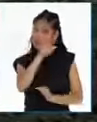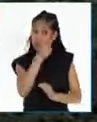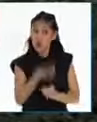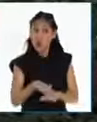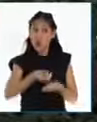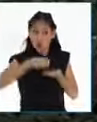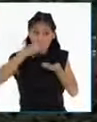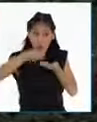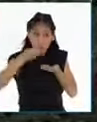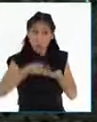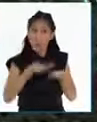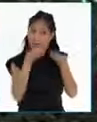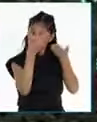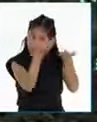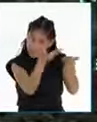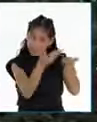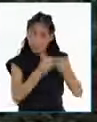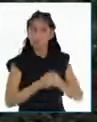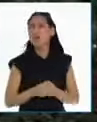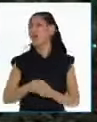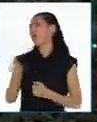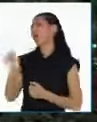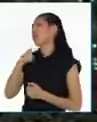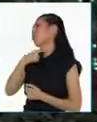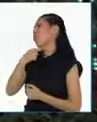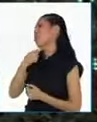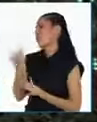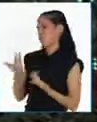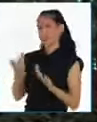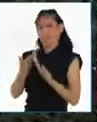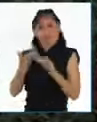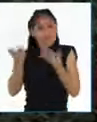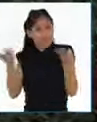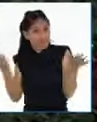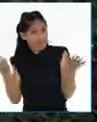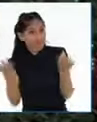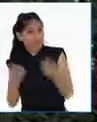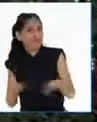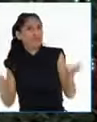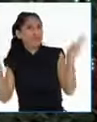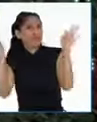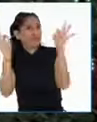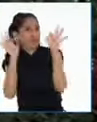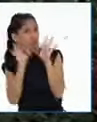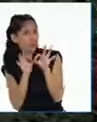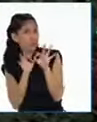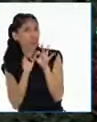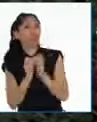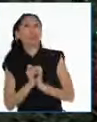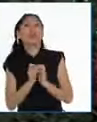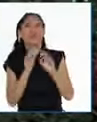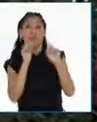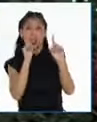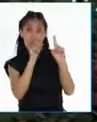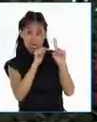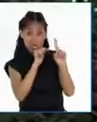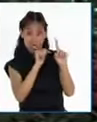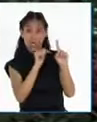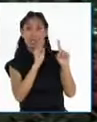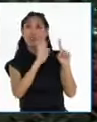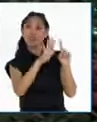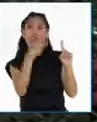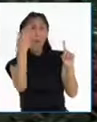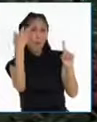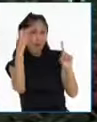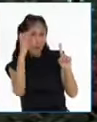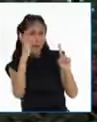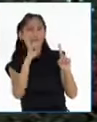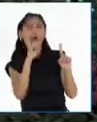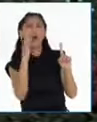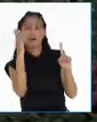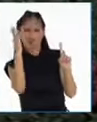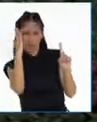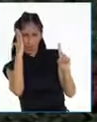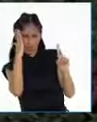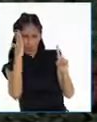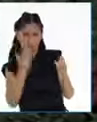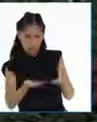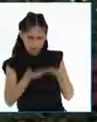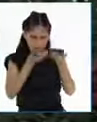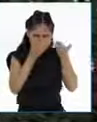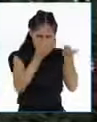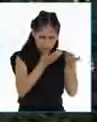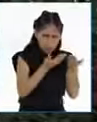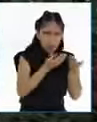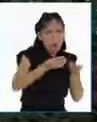eso es bastante interesante. El papá de Edwin sabe que las frutas y verduras son saludables para él y por eso decide